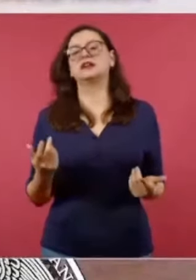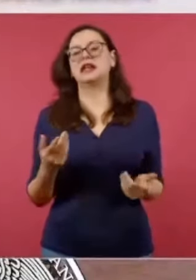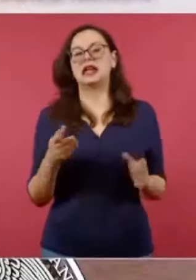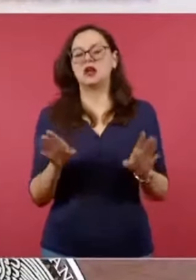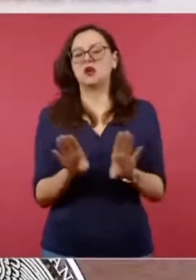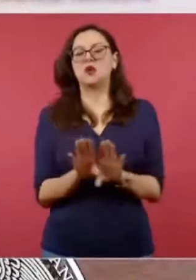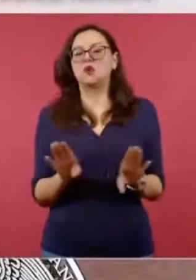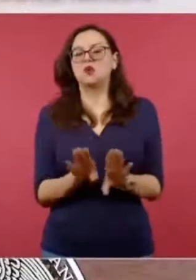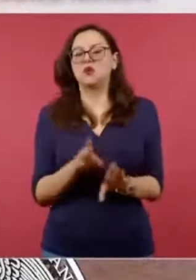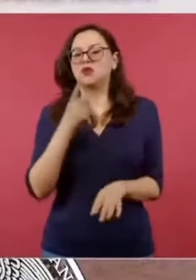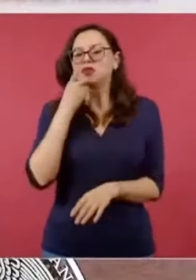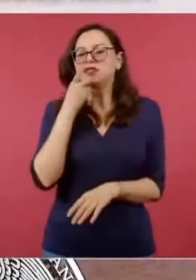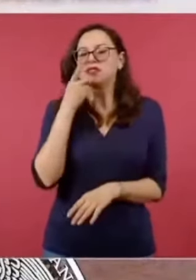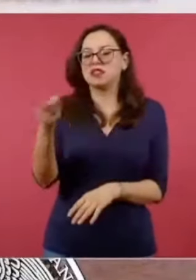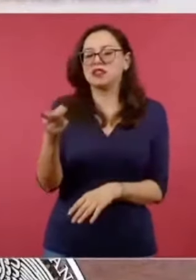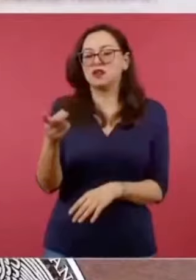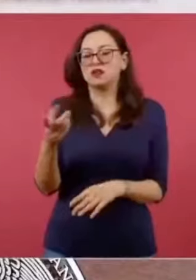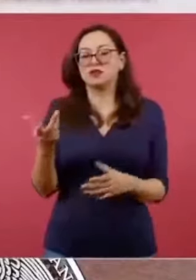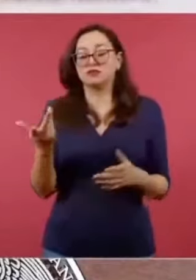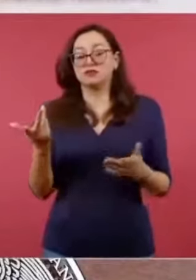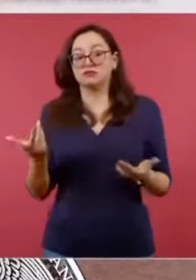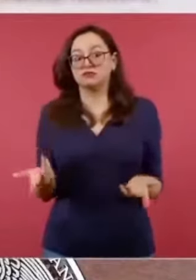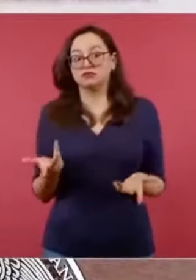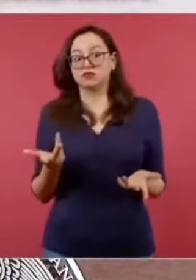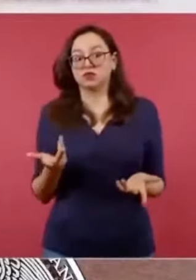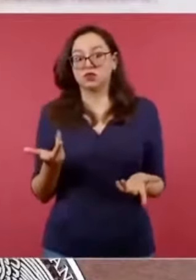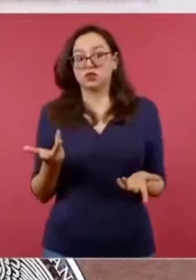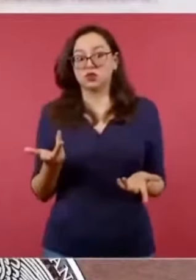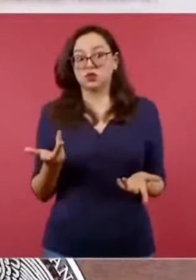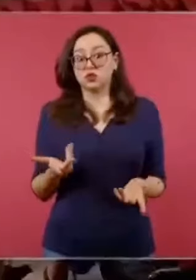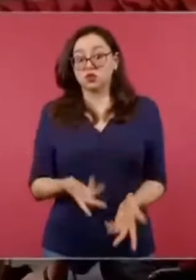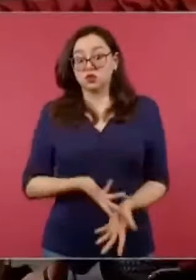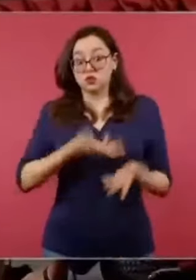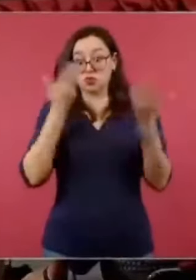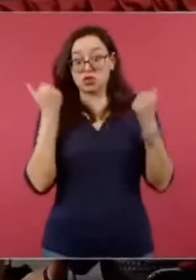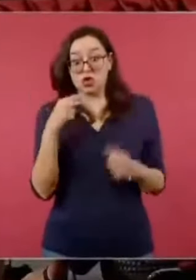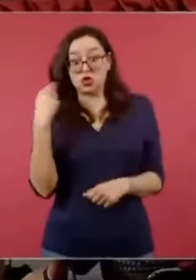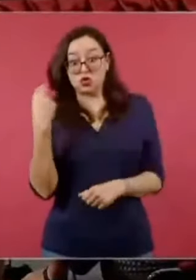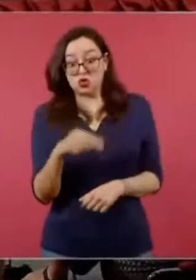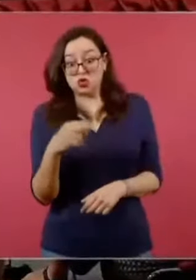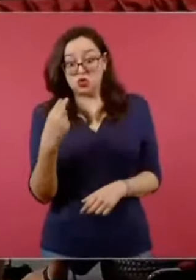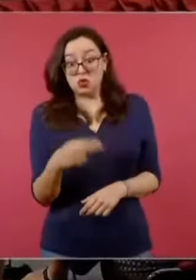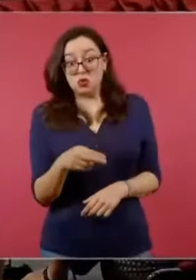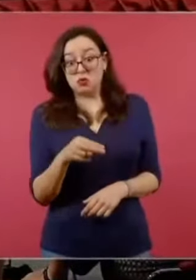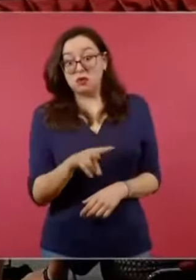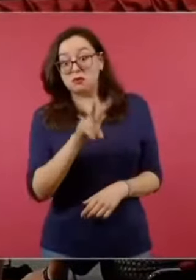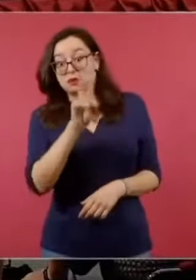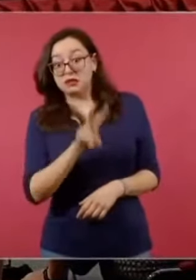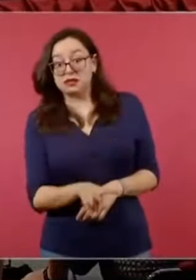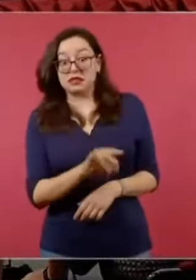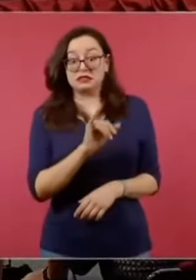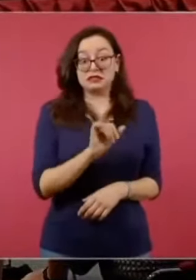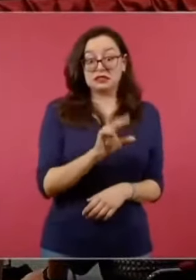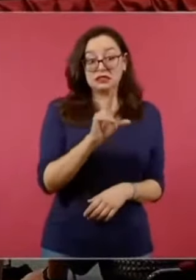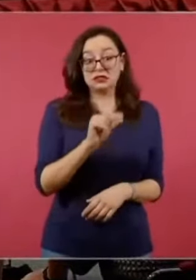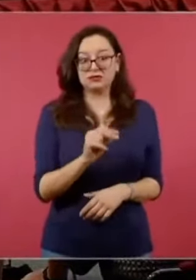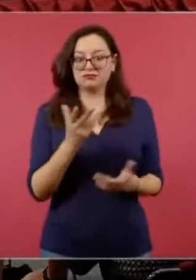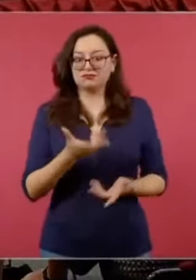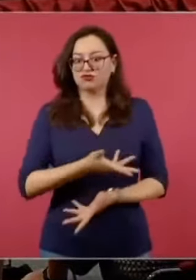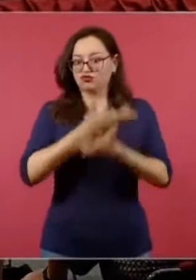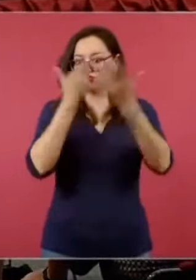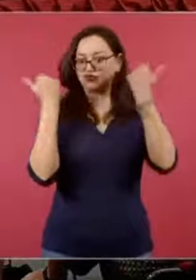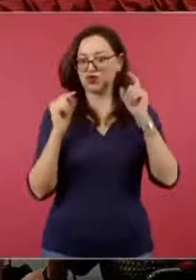porque no sabemos tampoco si es en su nombre real, no hay ninguna información